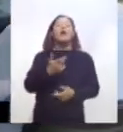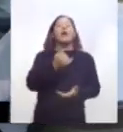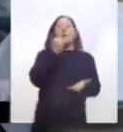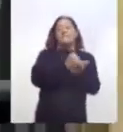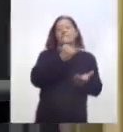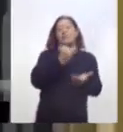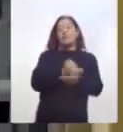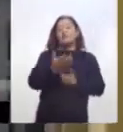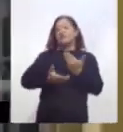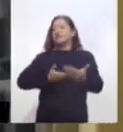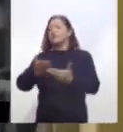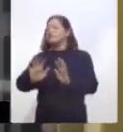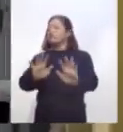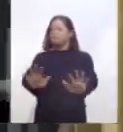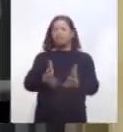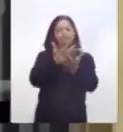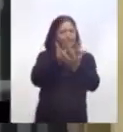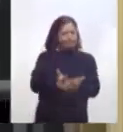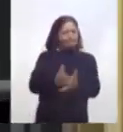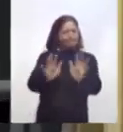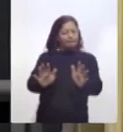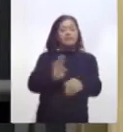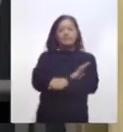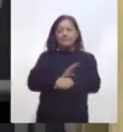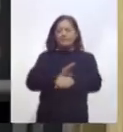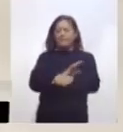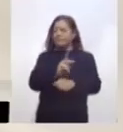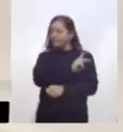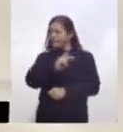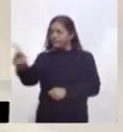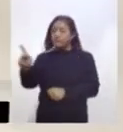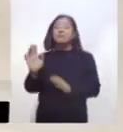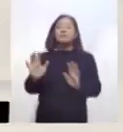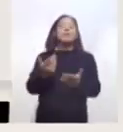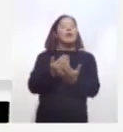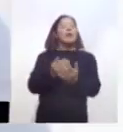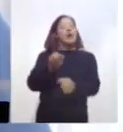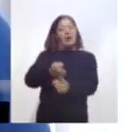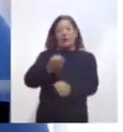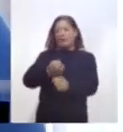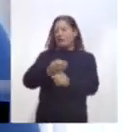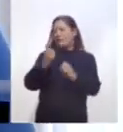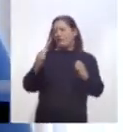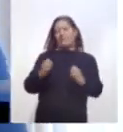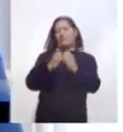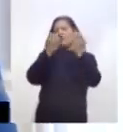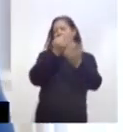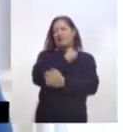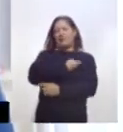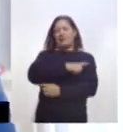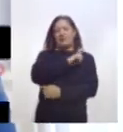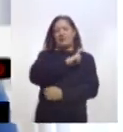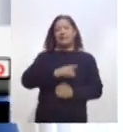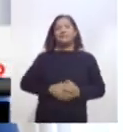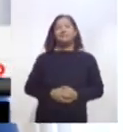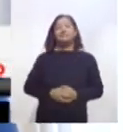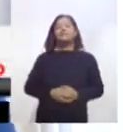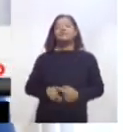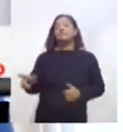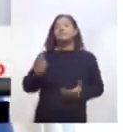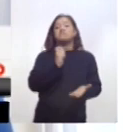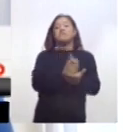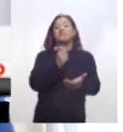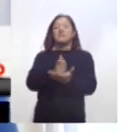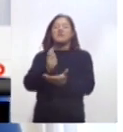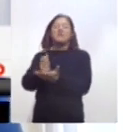servicios en beneficio de toda la población mientras pasa la emergencia sanitaria. En ampliar el periodo de refrendos o de pago de